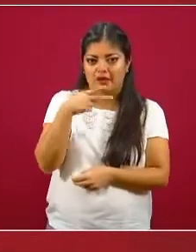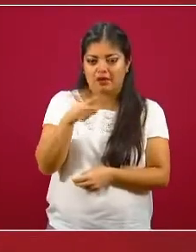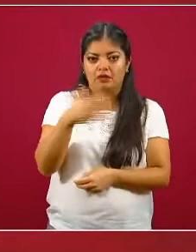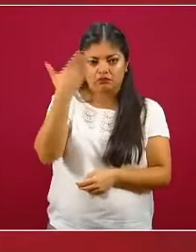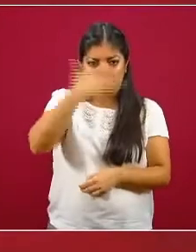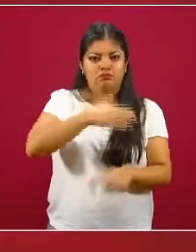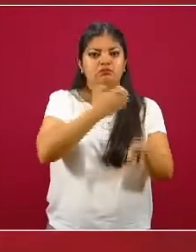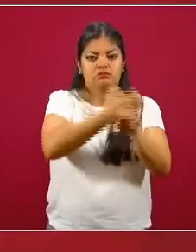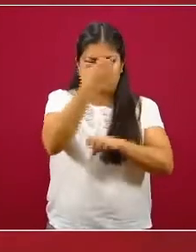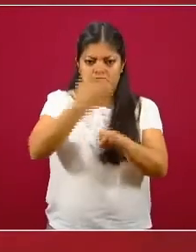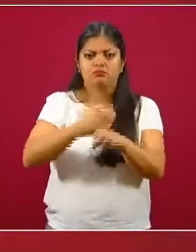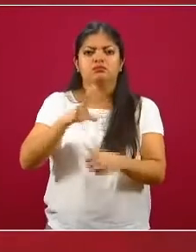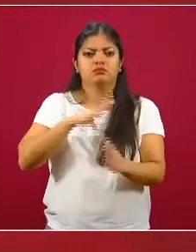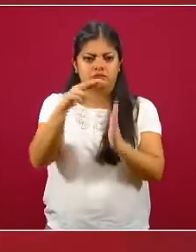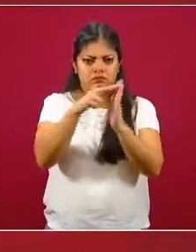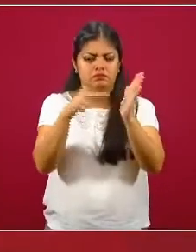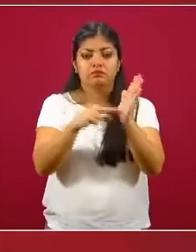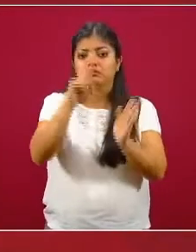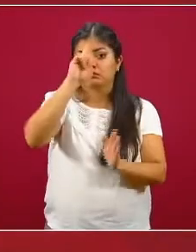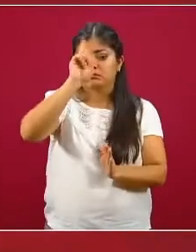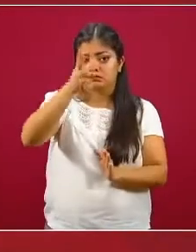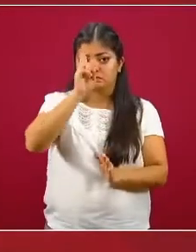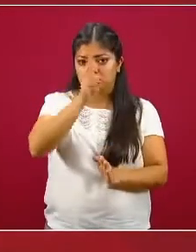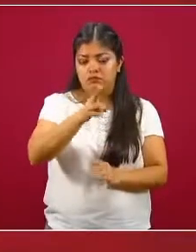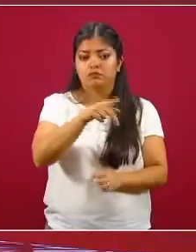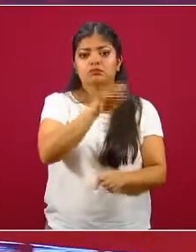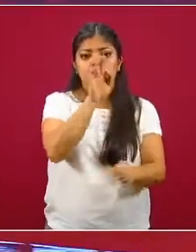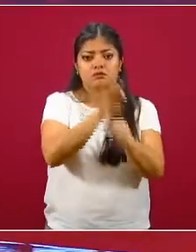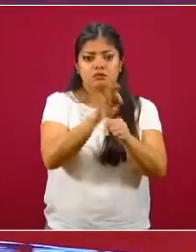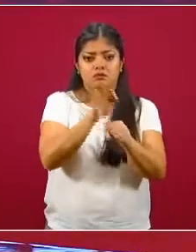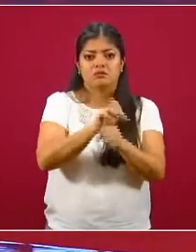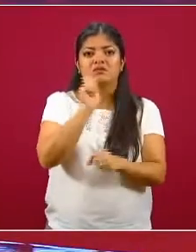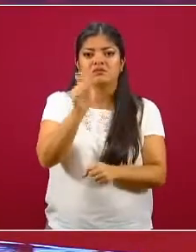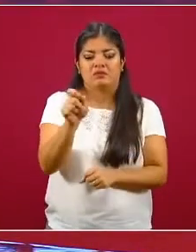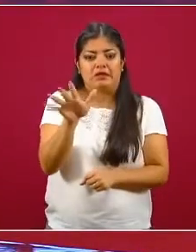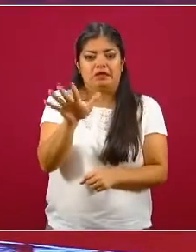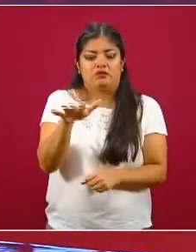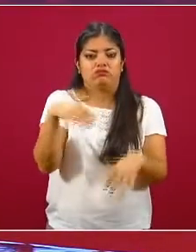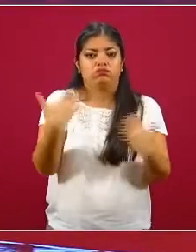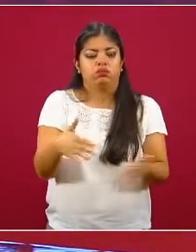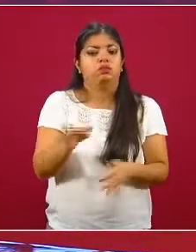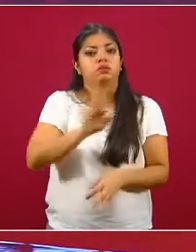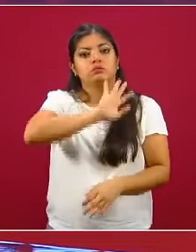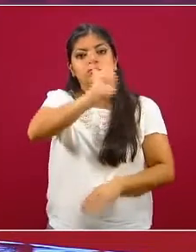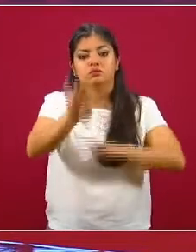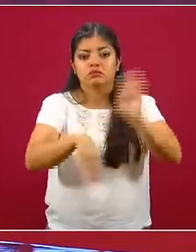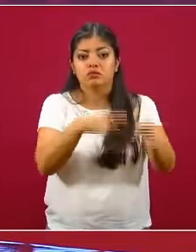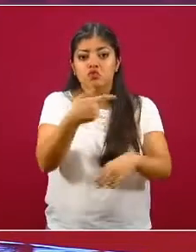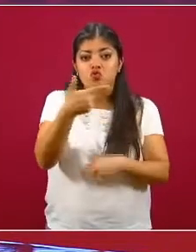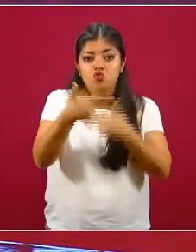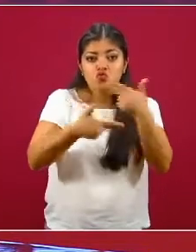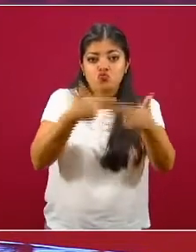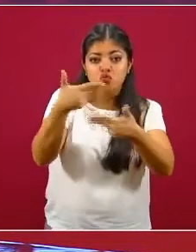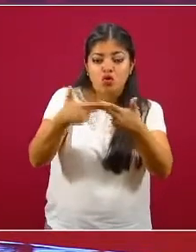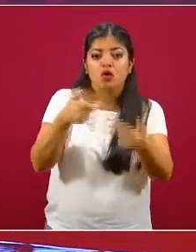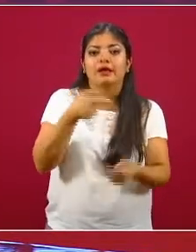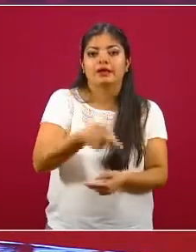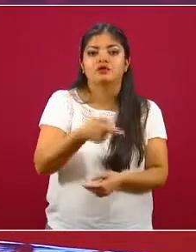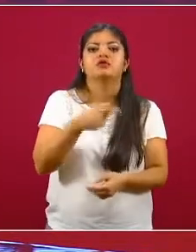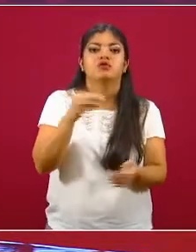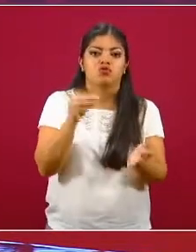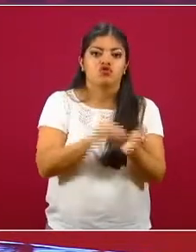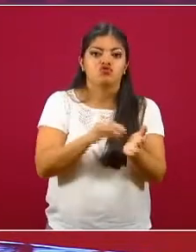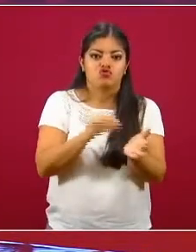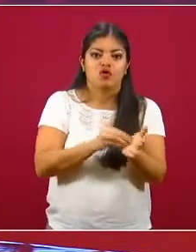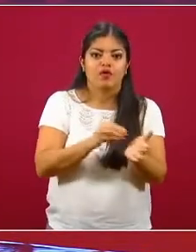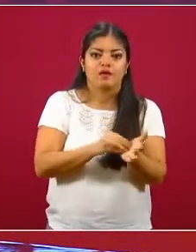tienen regulaciones que prohíben fumar y protegen a la población del impacto letal del humo del tabaco, esta garantía aún